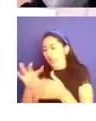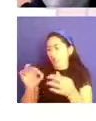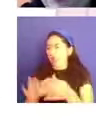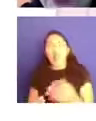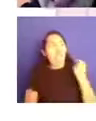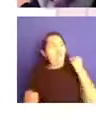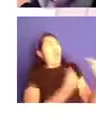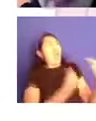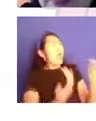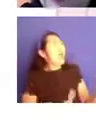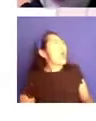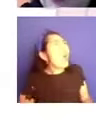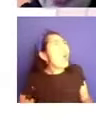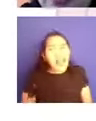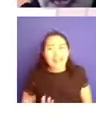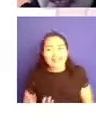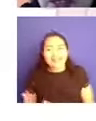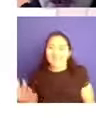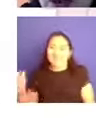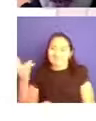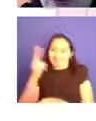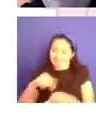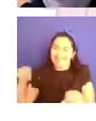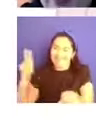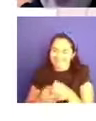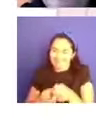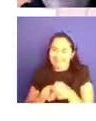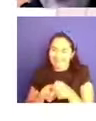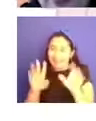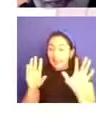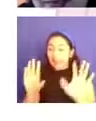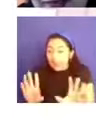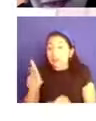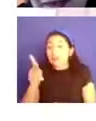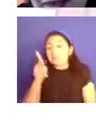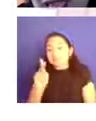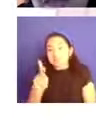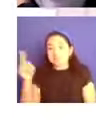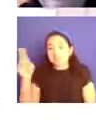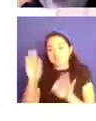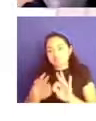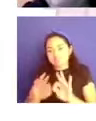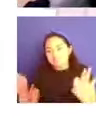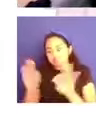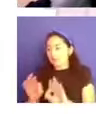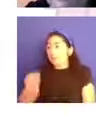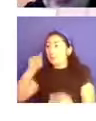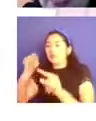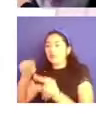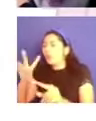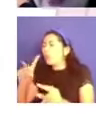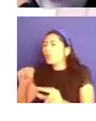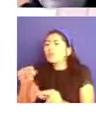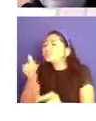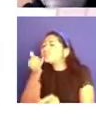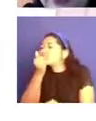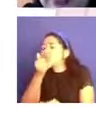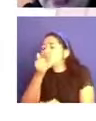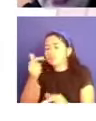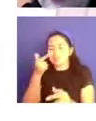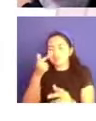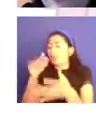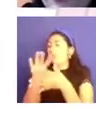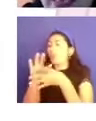también es muy importante después de un espacio poderlos aclarar, aprendernos a comunicar, aprender a ser